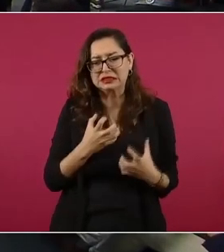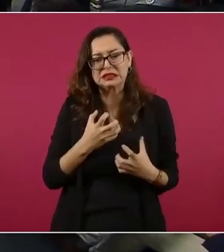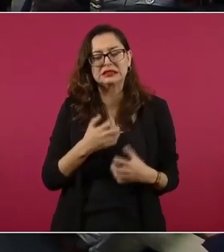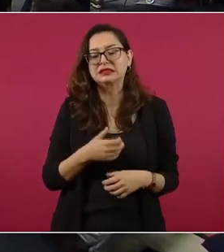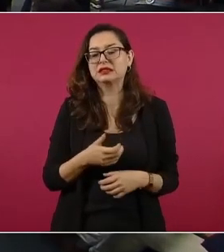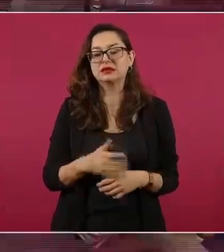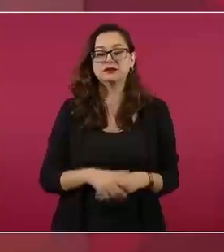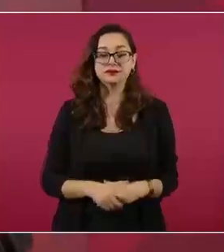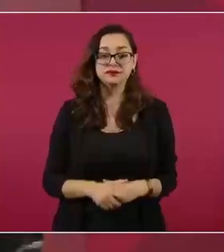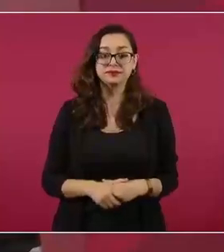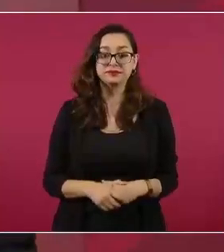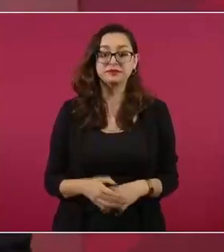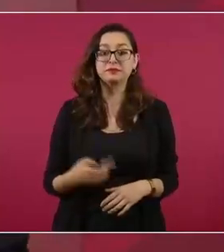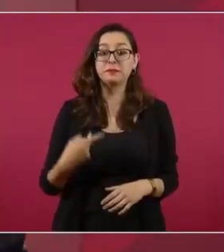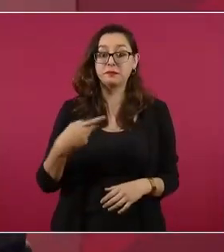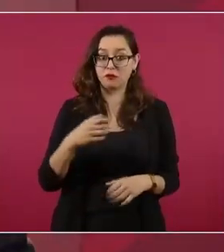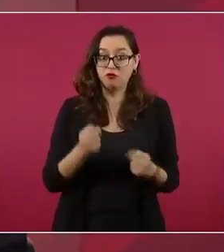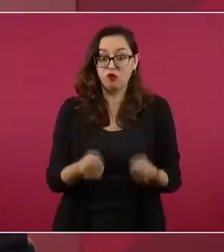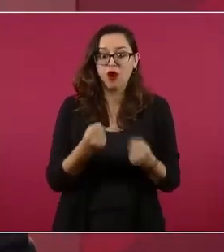El primero.